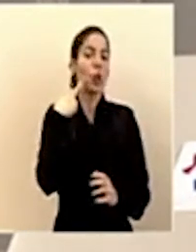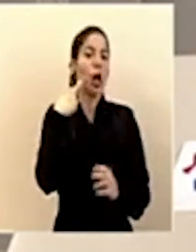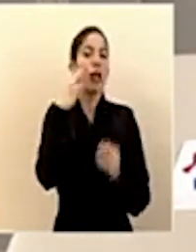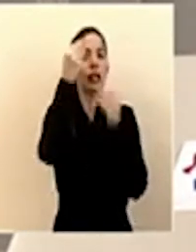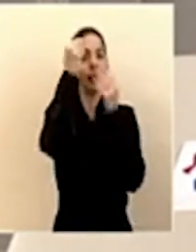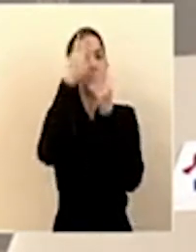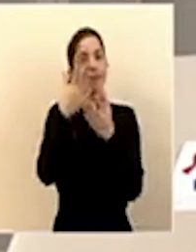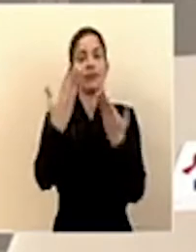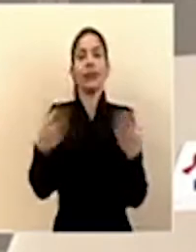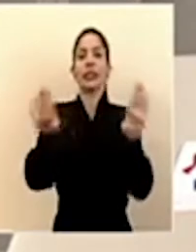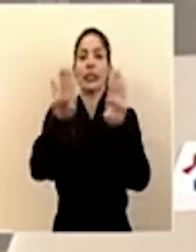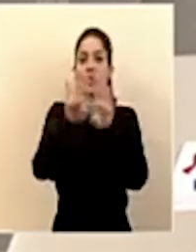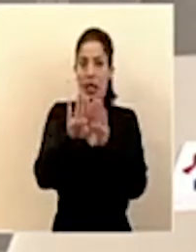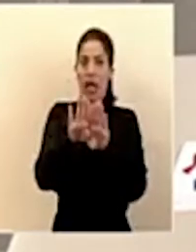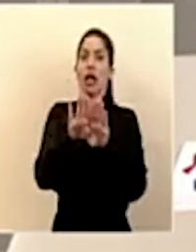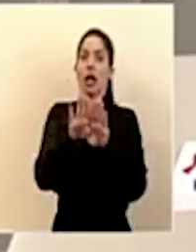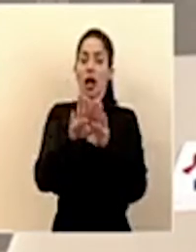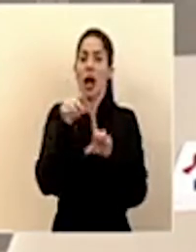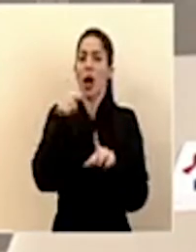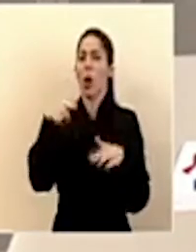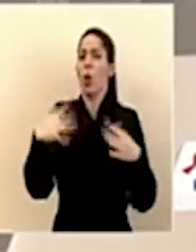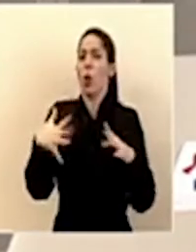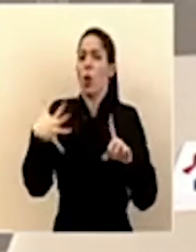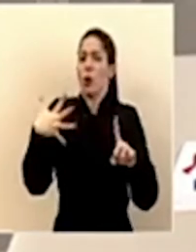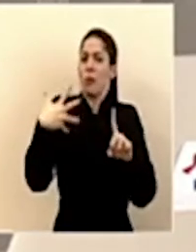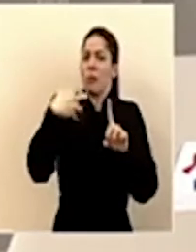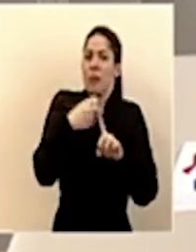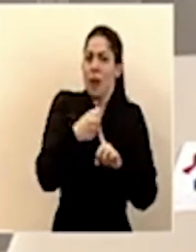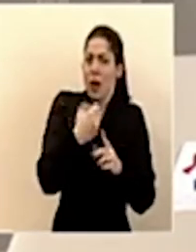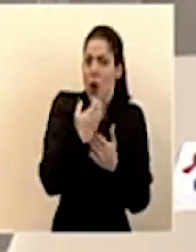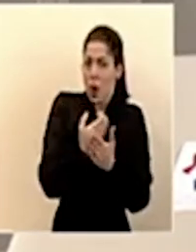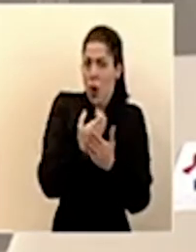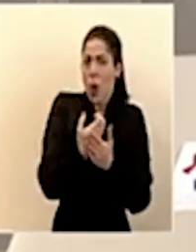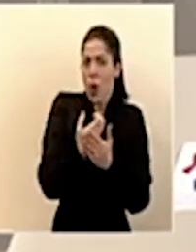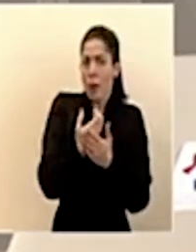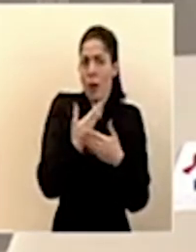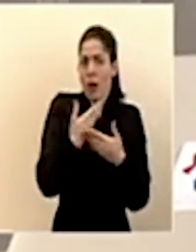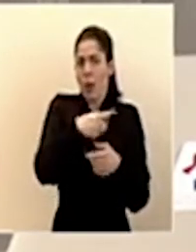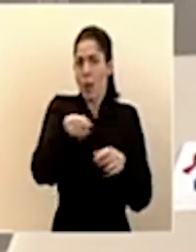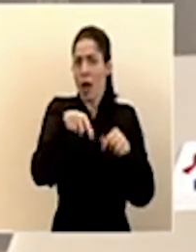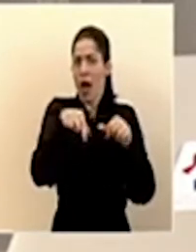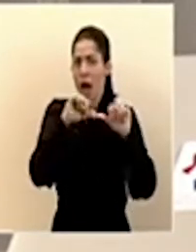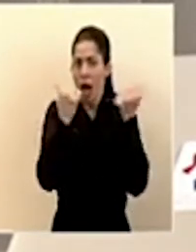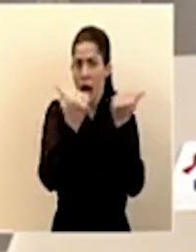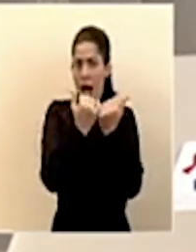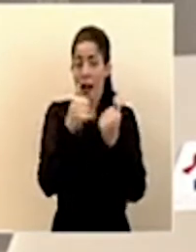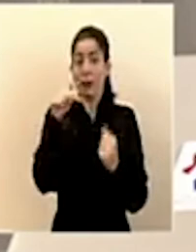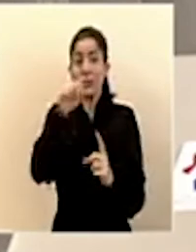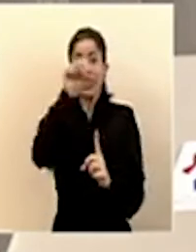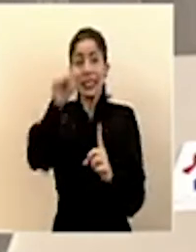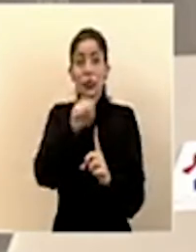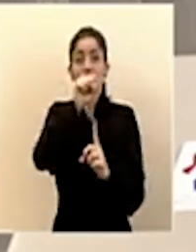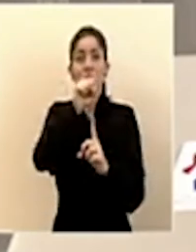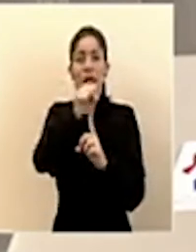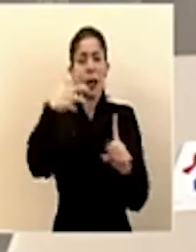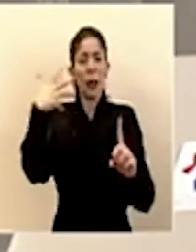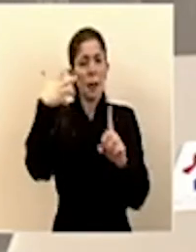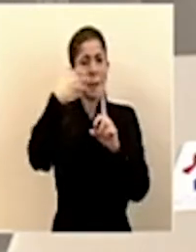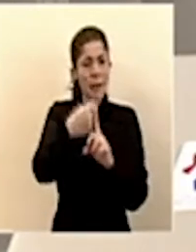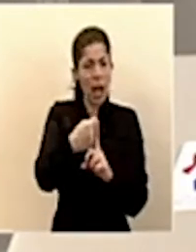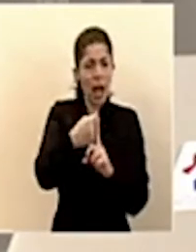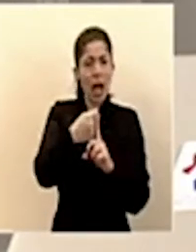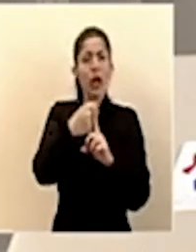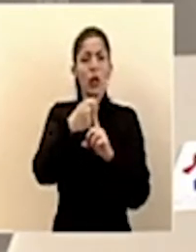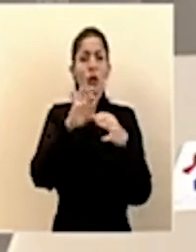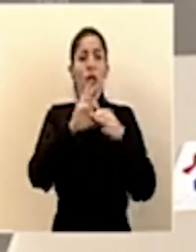que están cerrados, con el impacto económico que tiene para este sector. Esta situación tiene un impacto tanto desde el punto